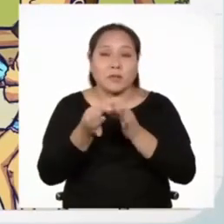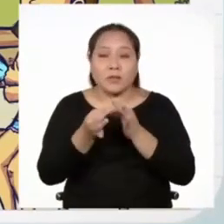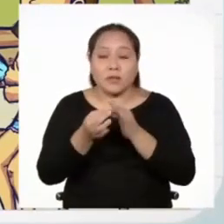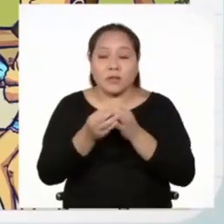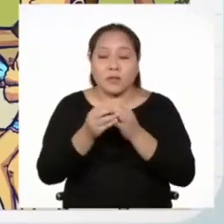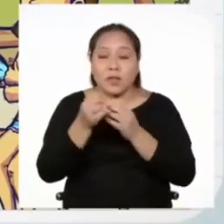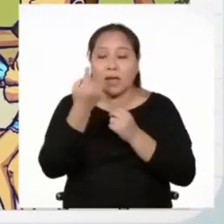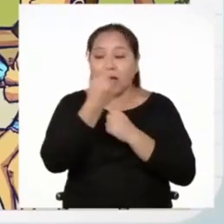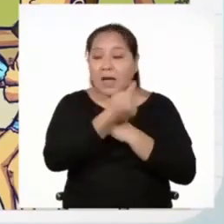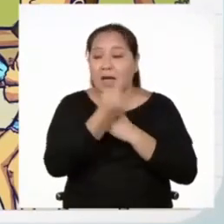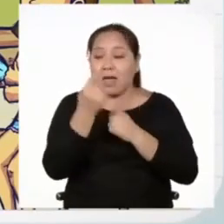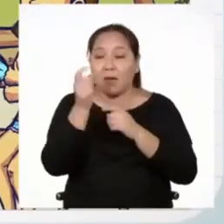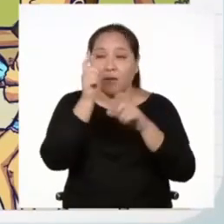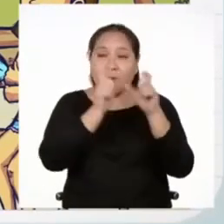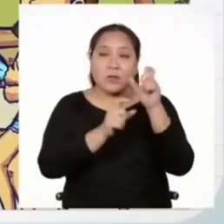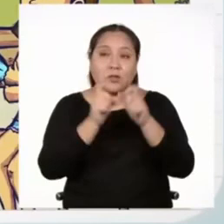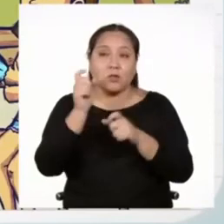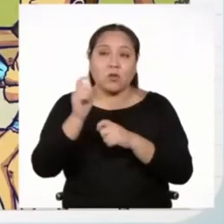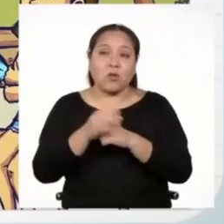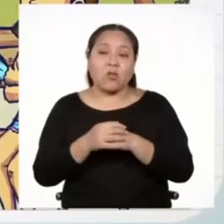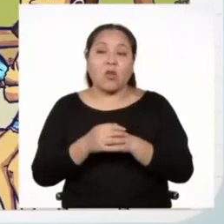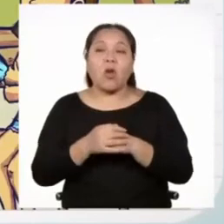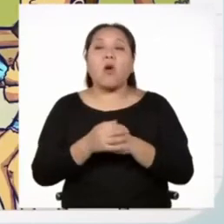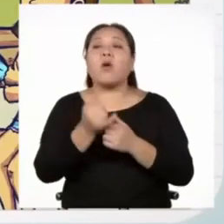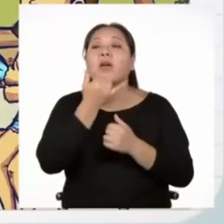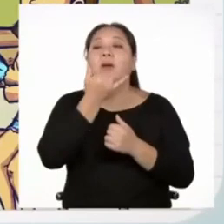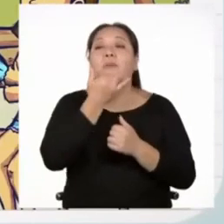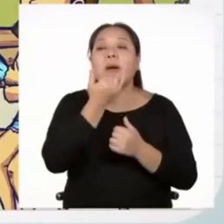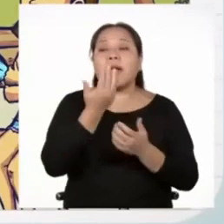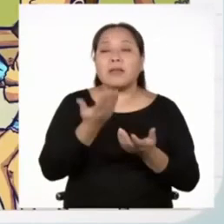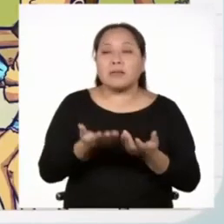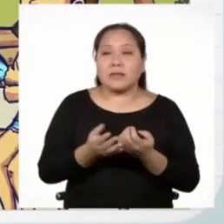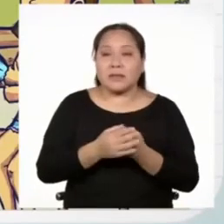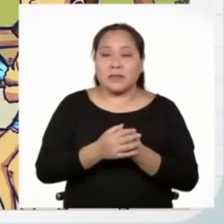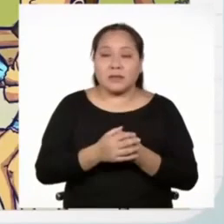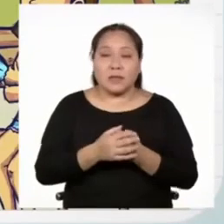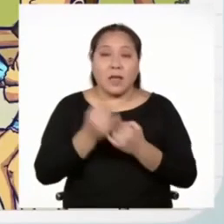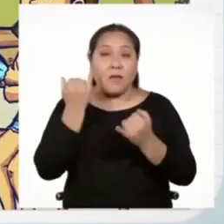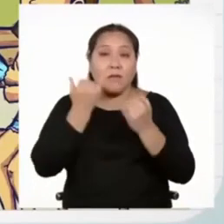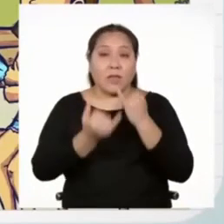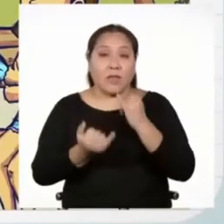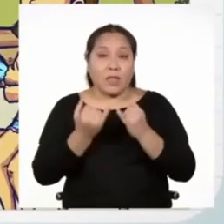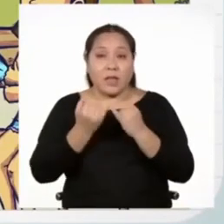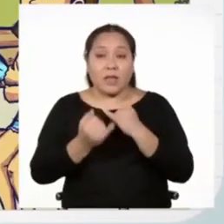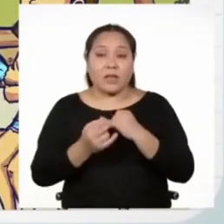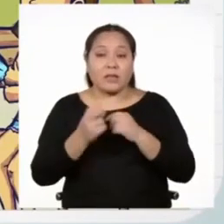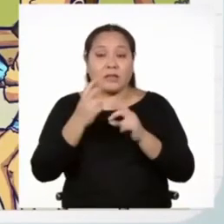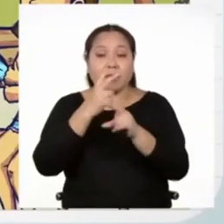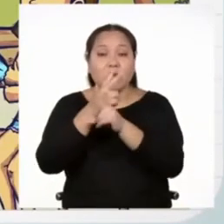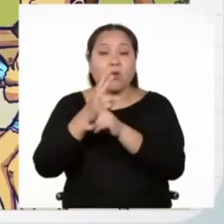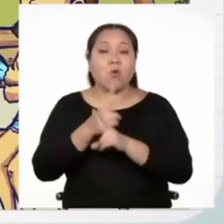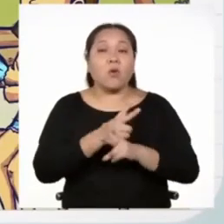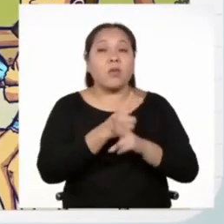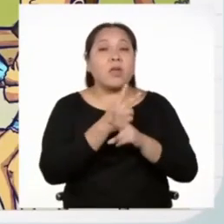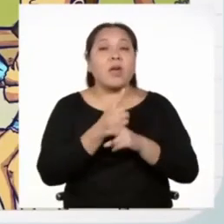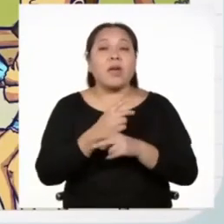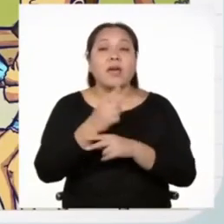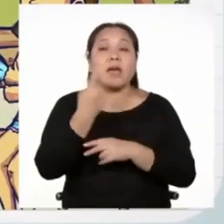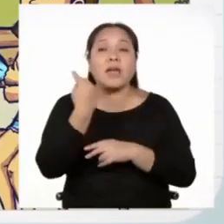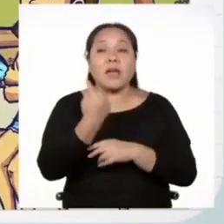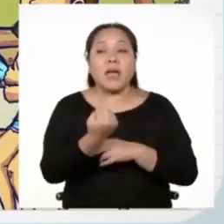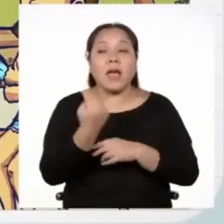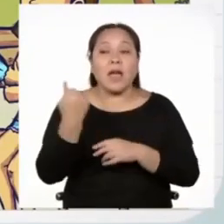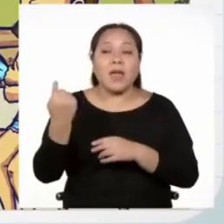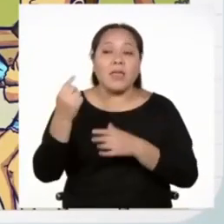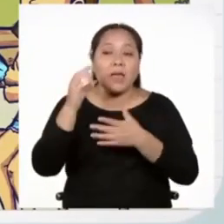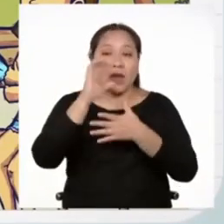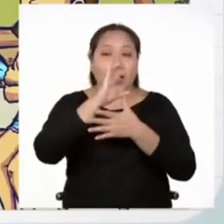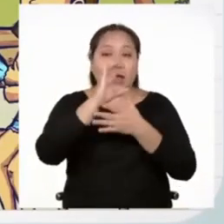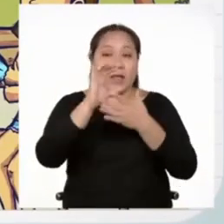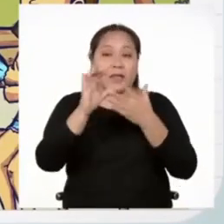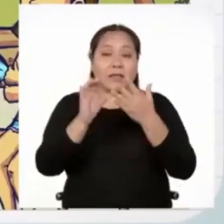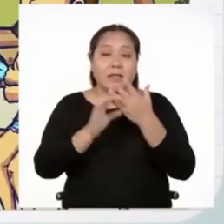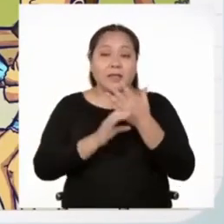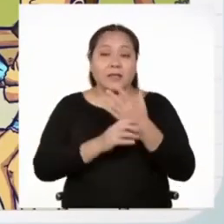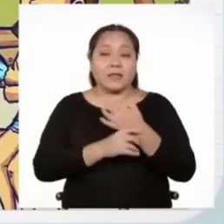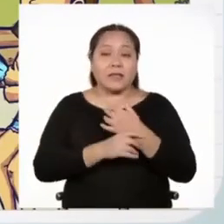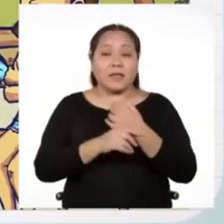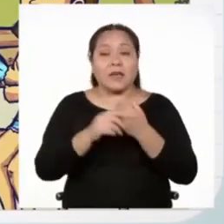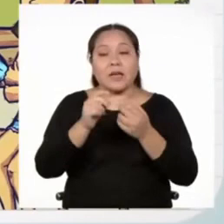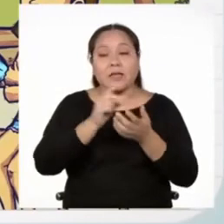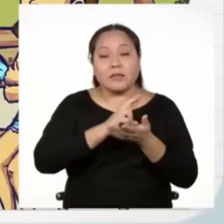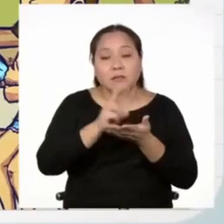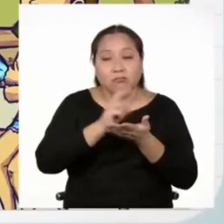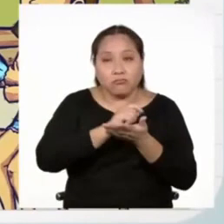los hechos o el contexto. Por último, es importante que cuidemos las características propias del lenguaje escrito,